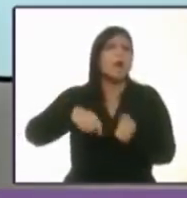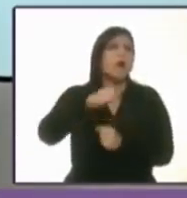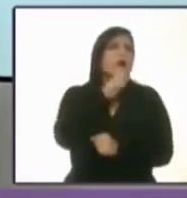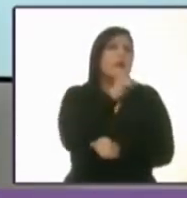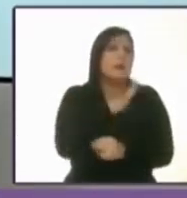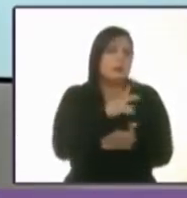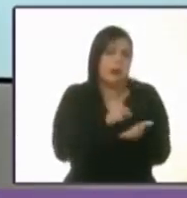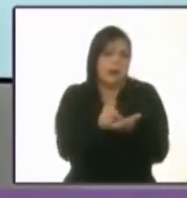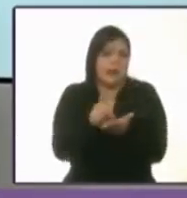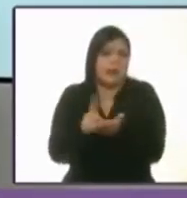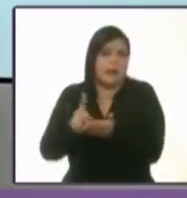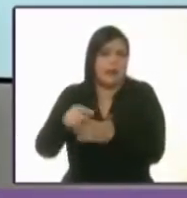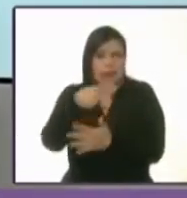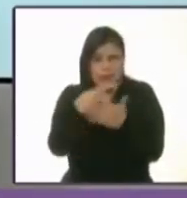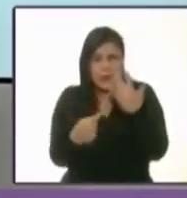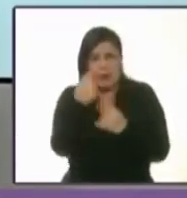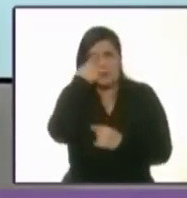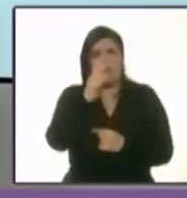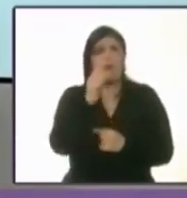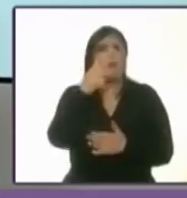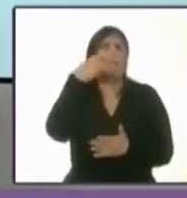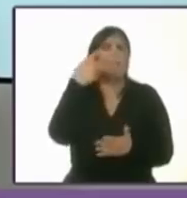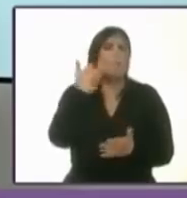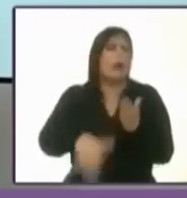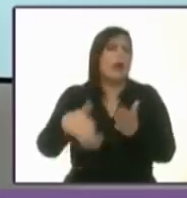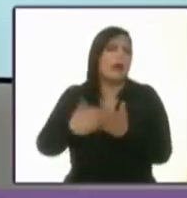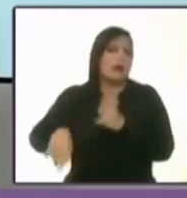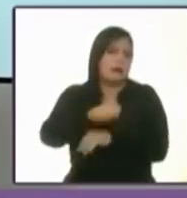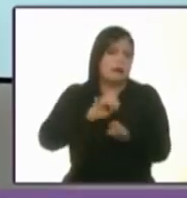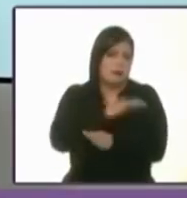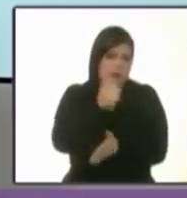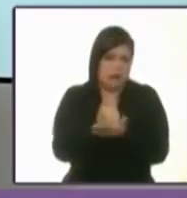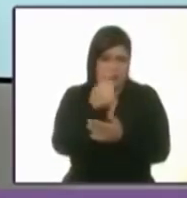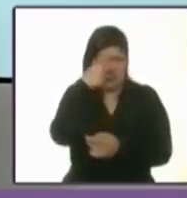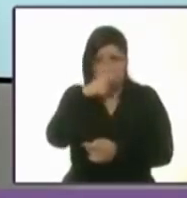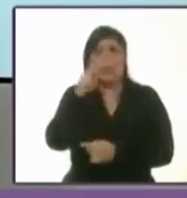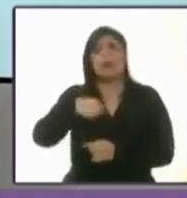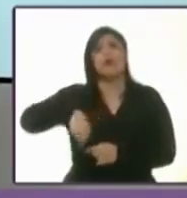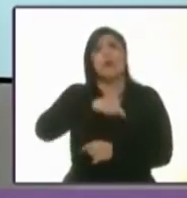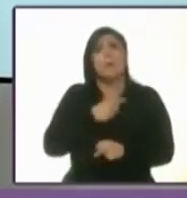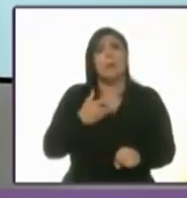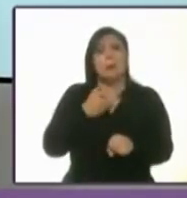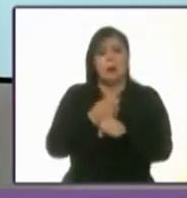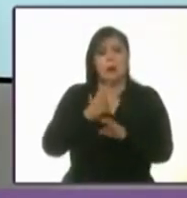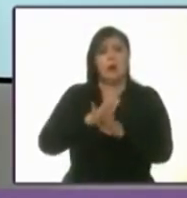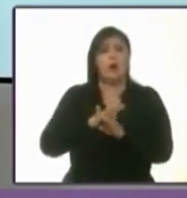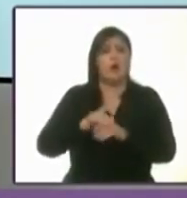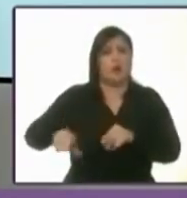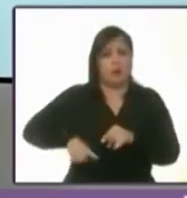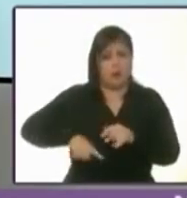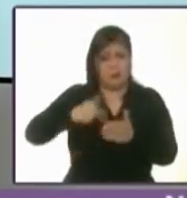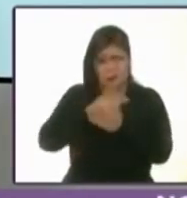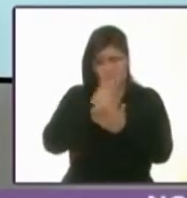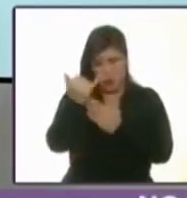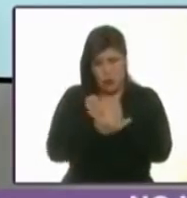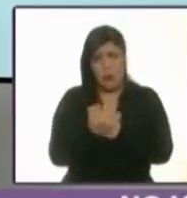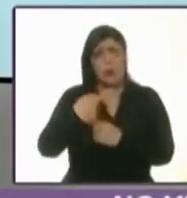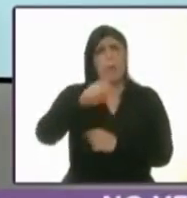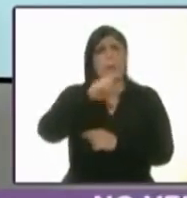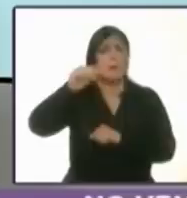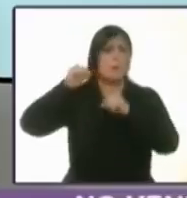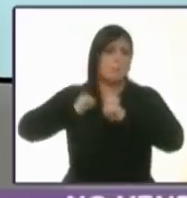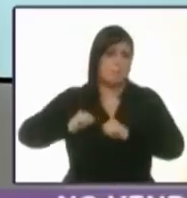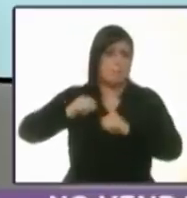grandes derechos que están ausentes actualmente en la ciudad. Eso es lo que vamos a hacer. Un gobierno con proyecto, con funcionarios públicos